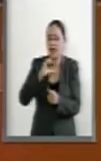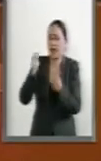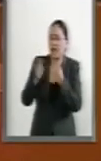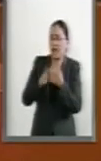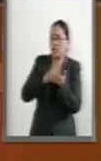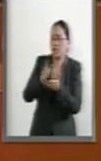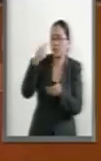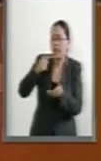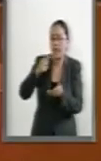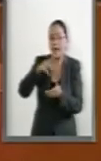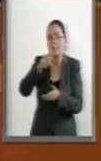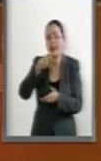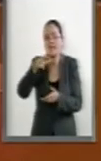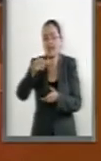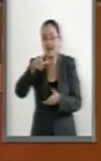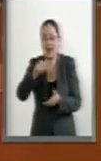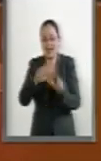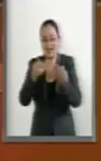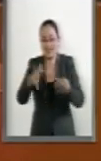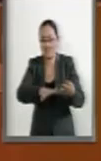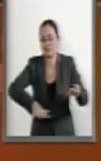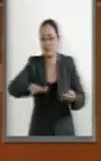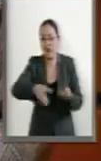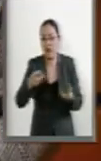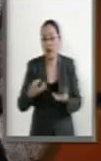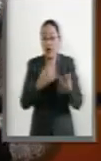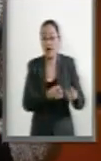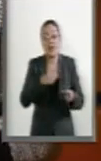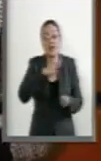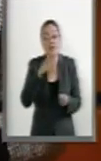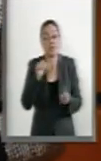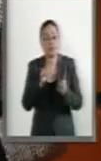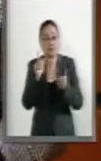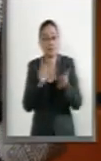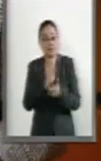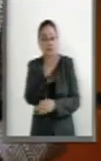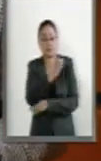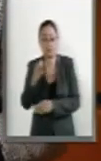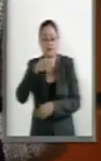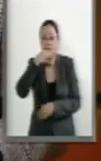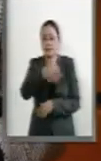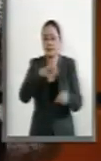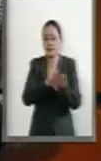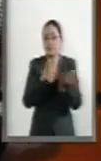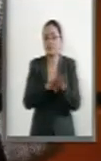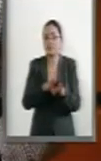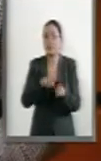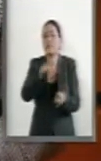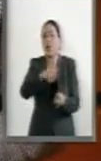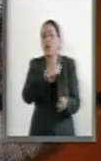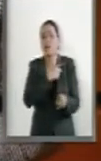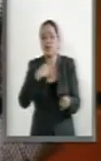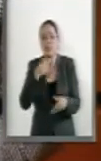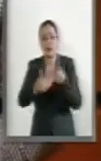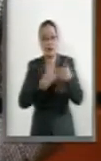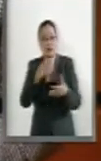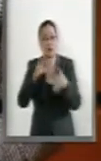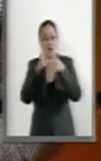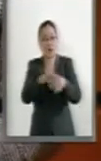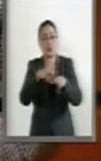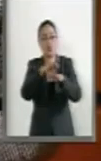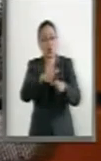derechos parcelarios que prevé el artículo 80 de la ley agraria, la notificación será válida siempre que se realice el procedimiento